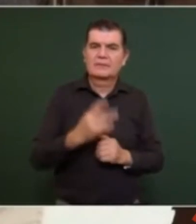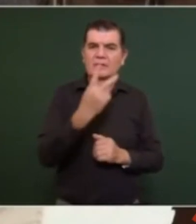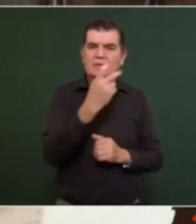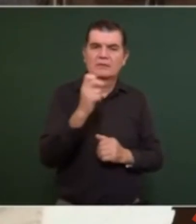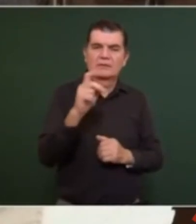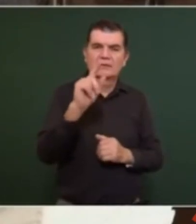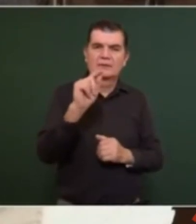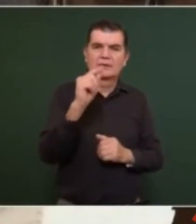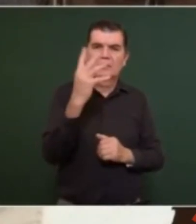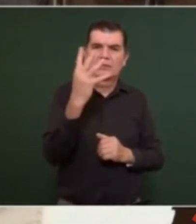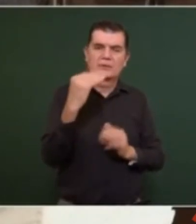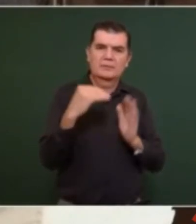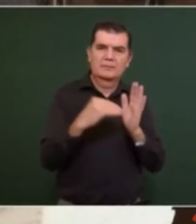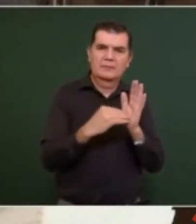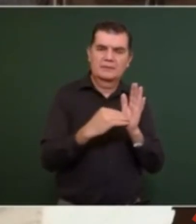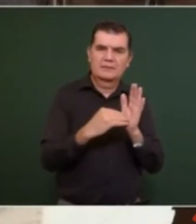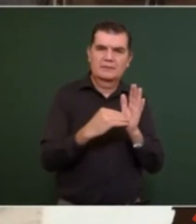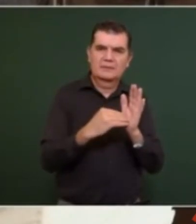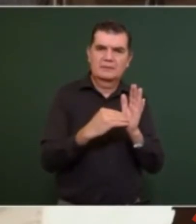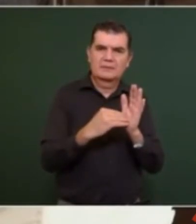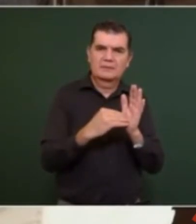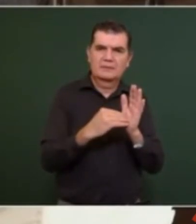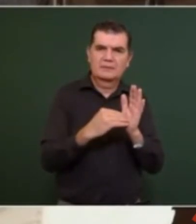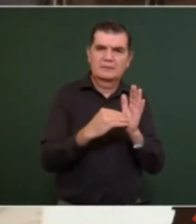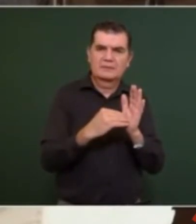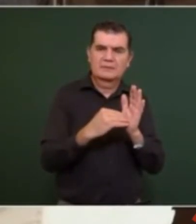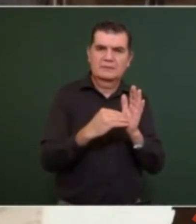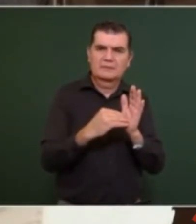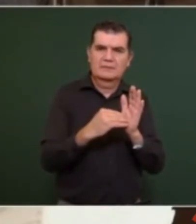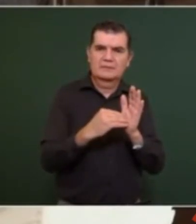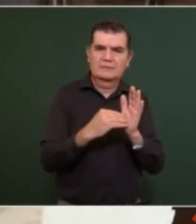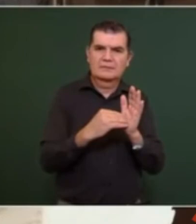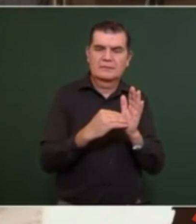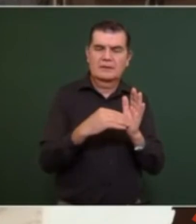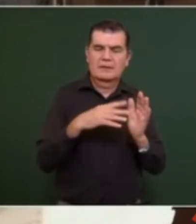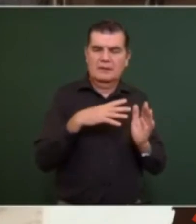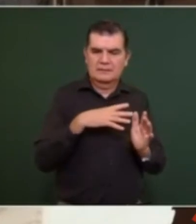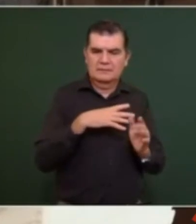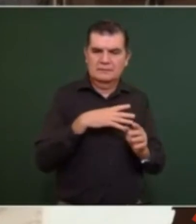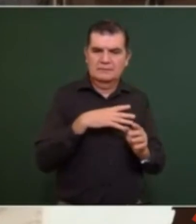274 mil estamos